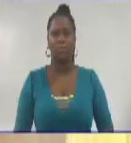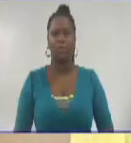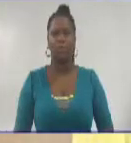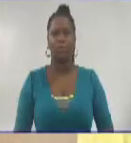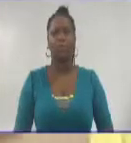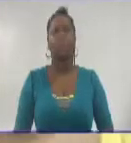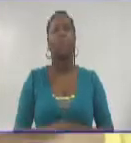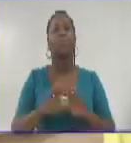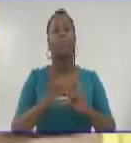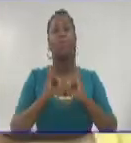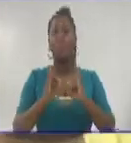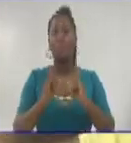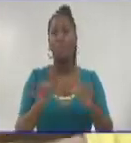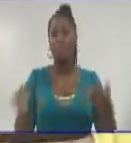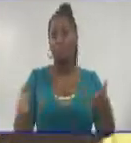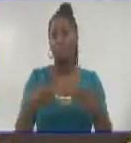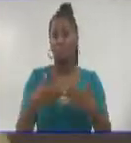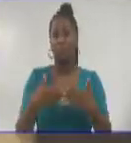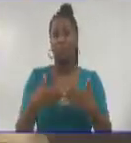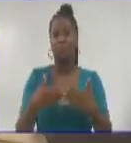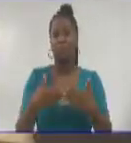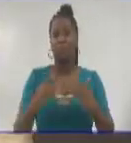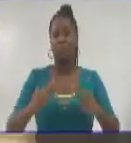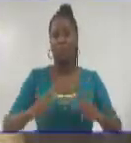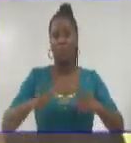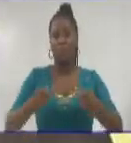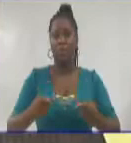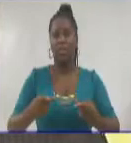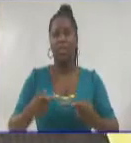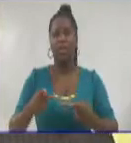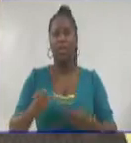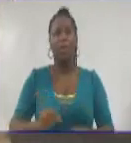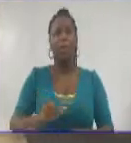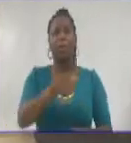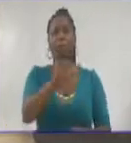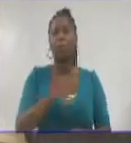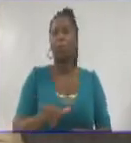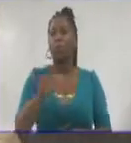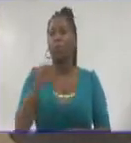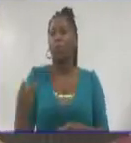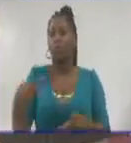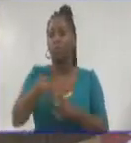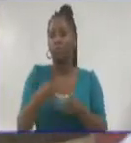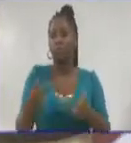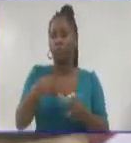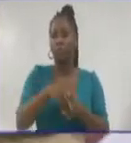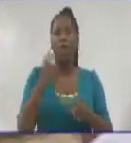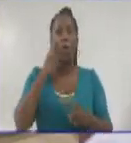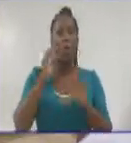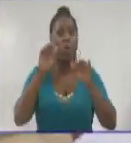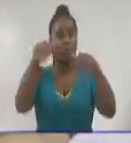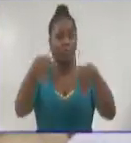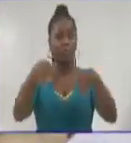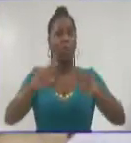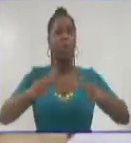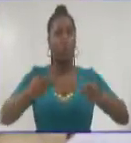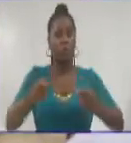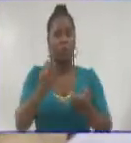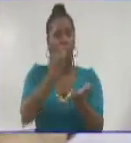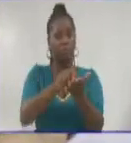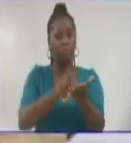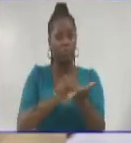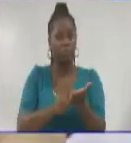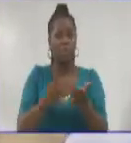Y al cierre les recordamos que con la reanudación de los viajes interprovinciales también reinician las reservaciones